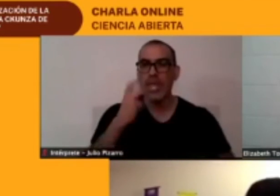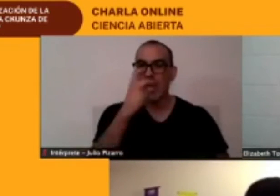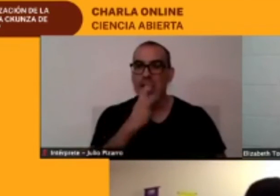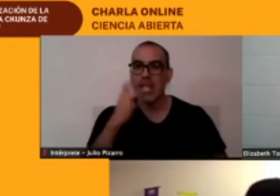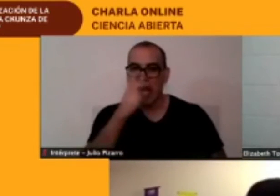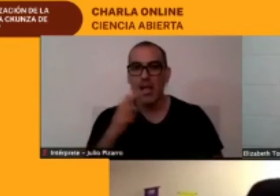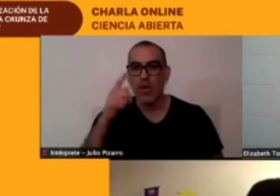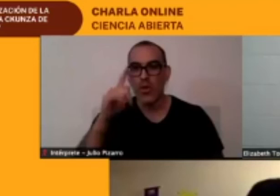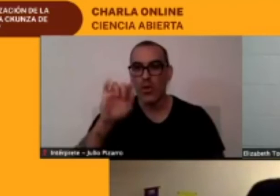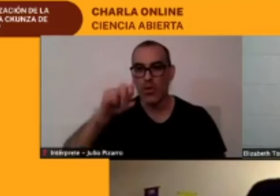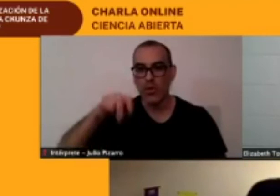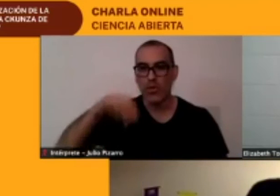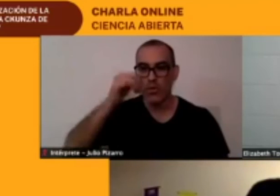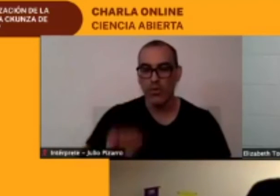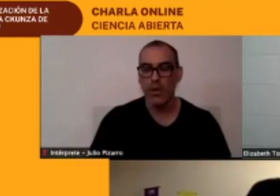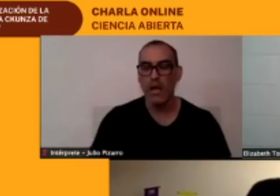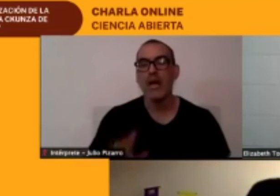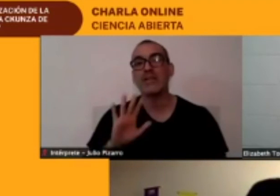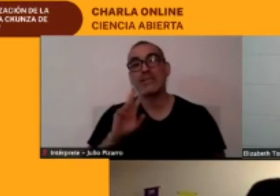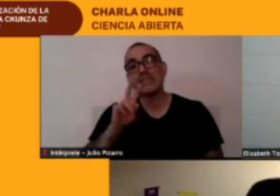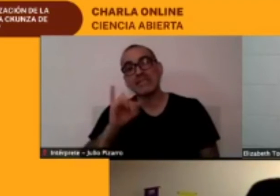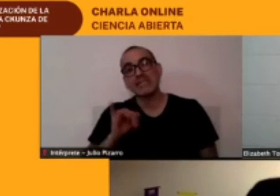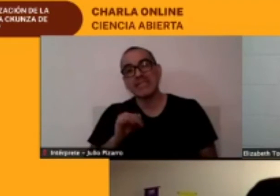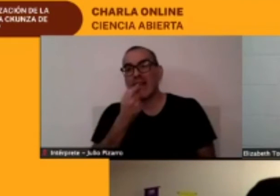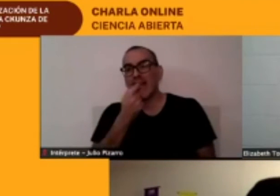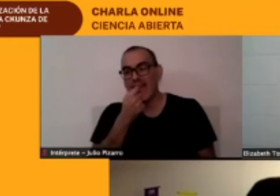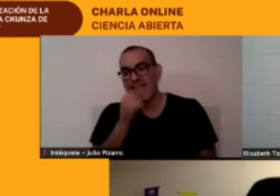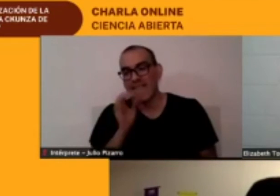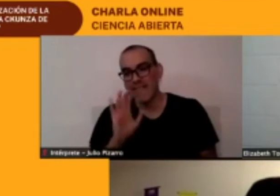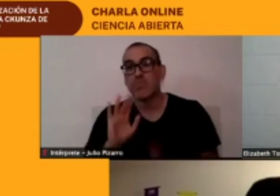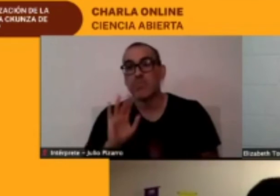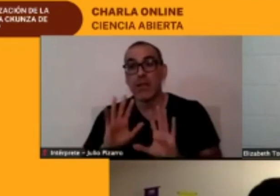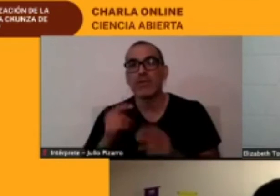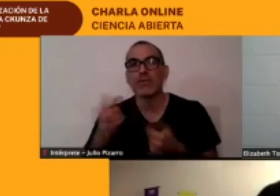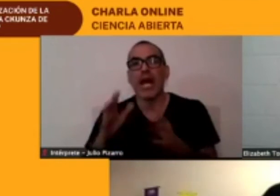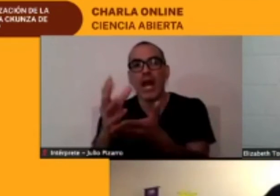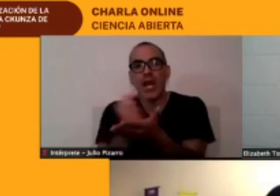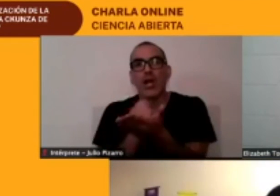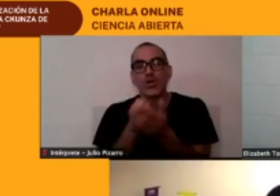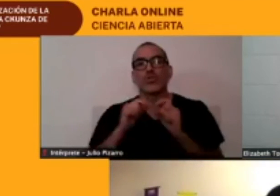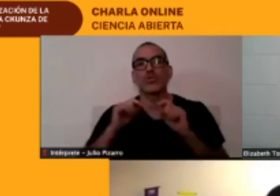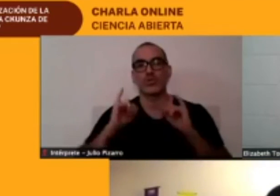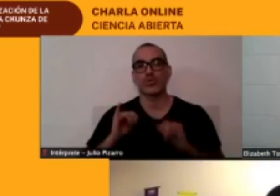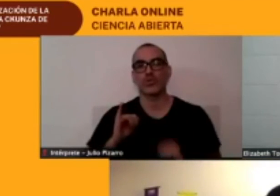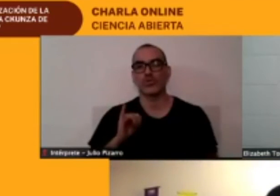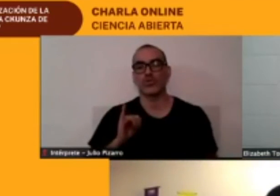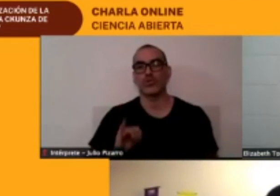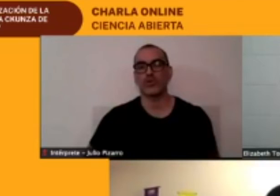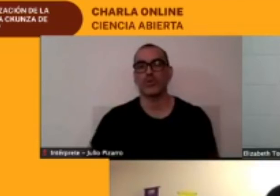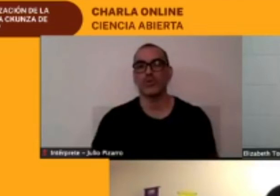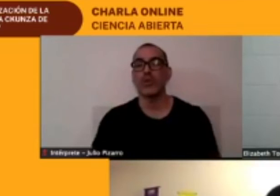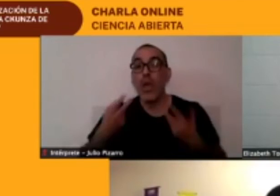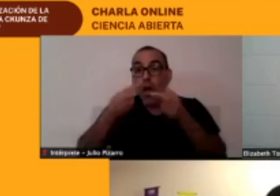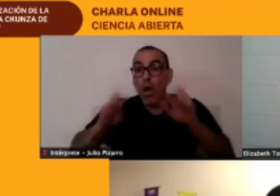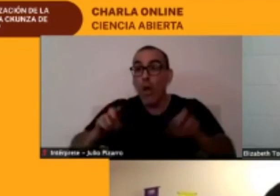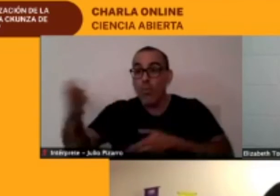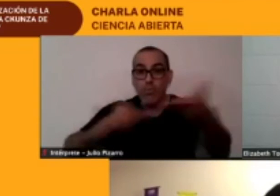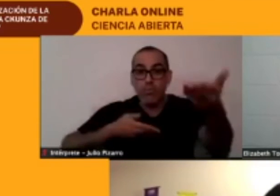pero se está llevando a cabo y esta quiero tomar esta oportunidad para invitar a todas las personas